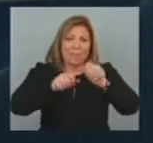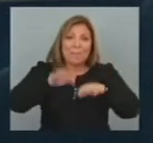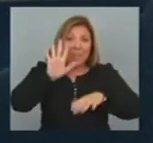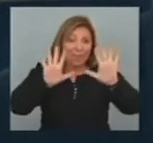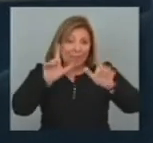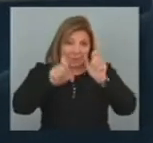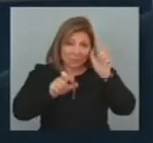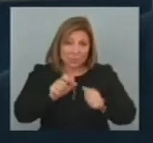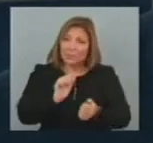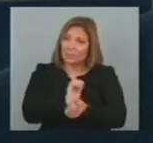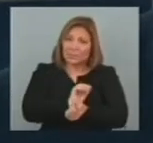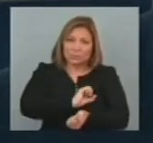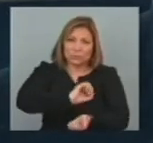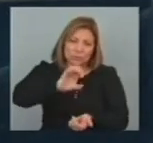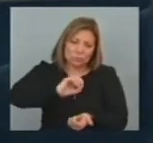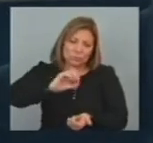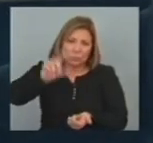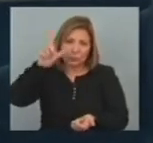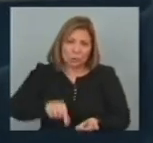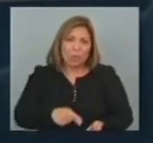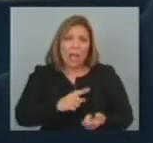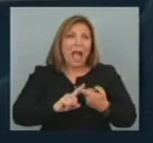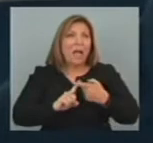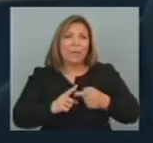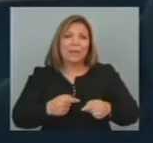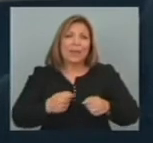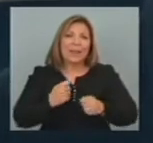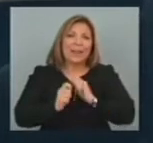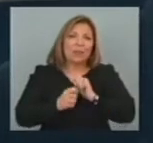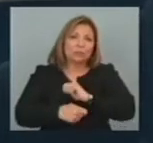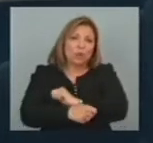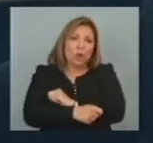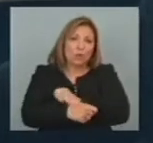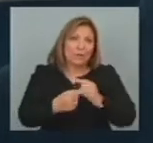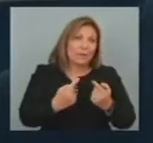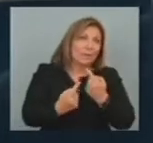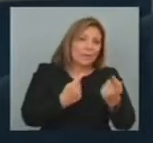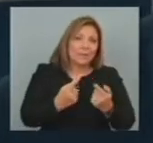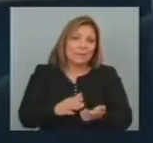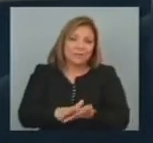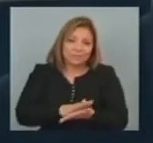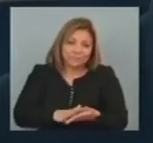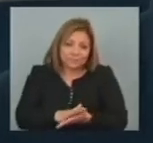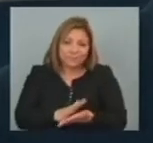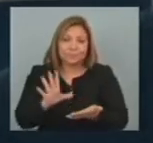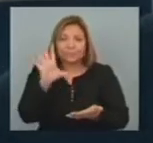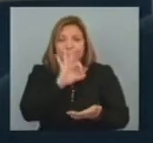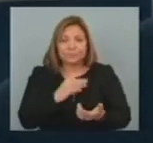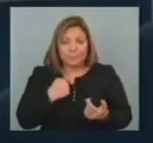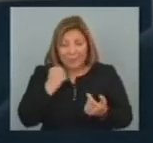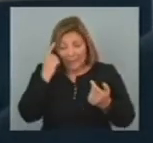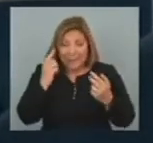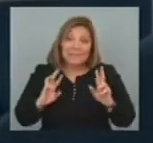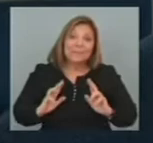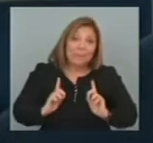Privados todos Y Era un En realidad Fue la disuasión Pretendo que así